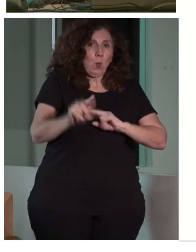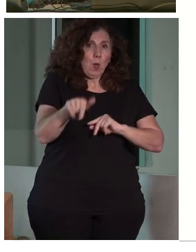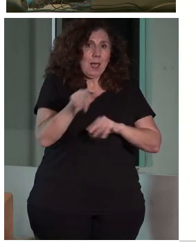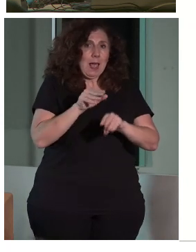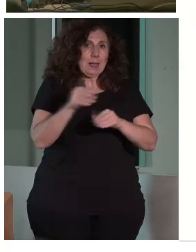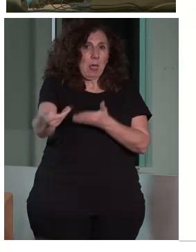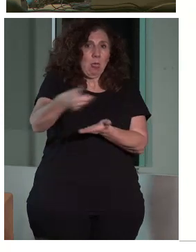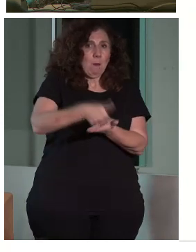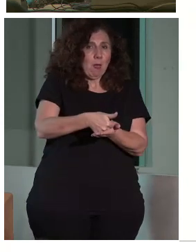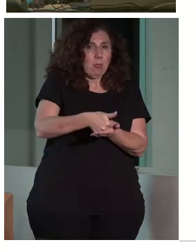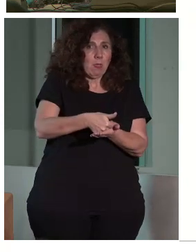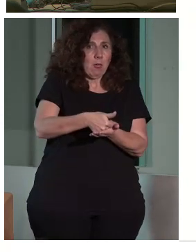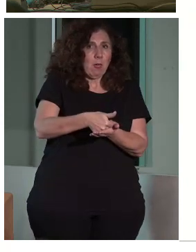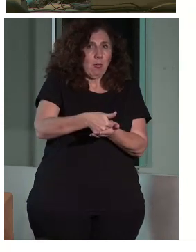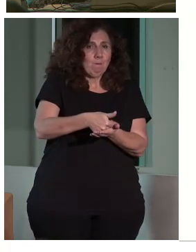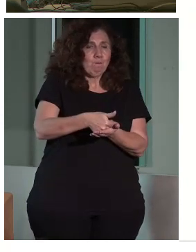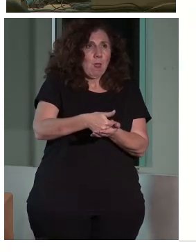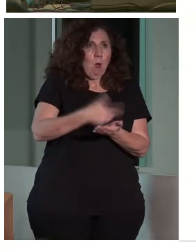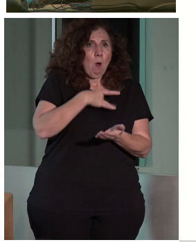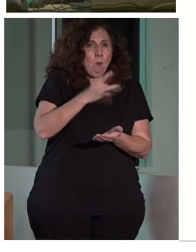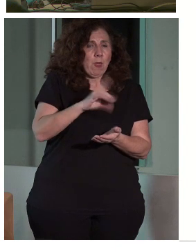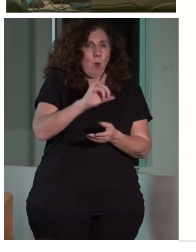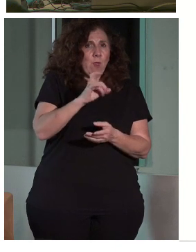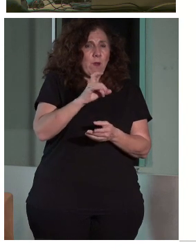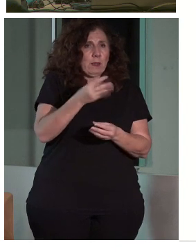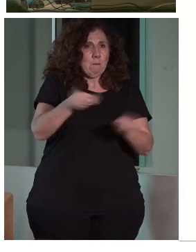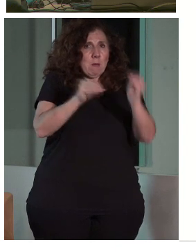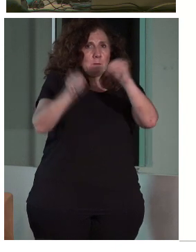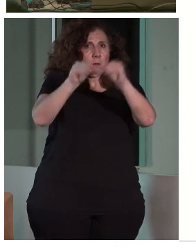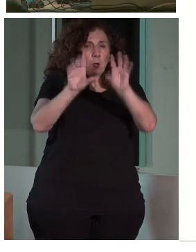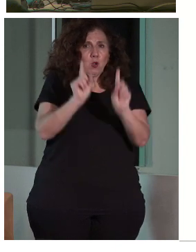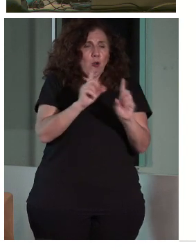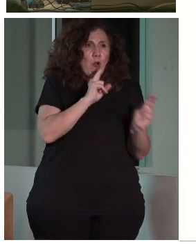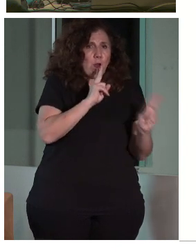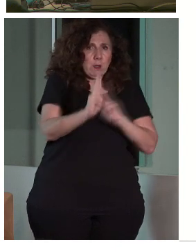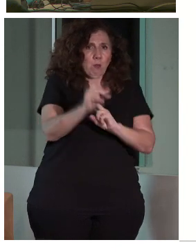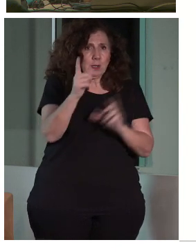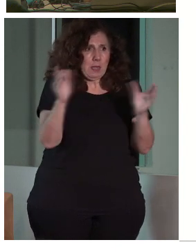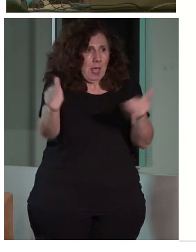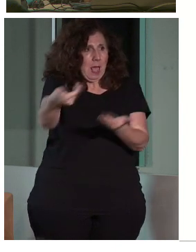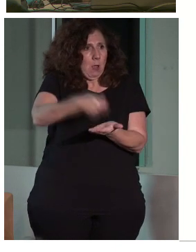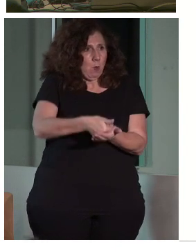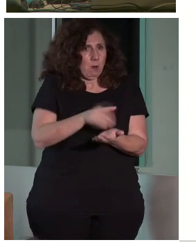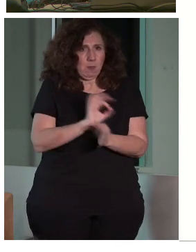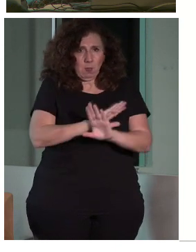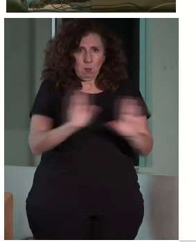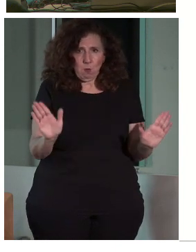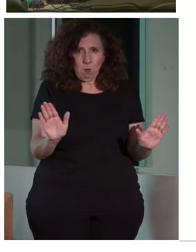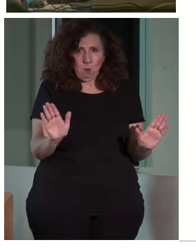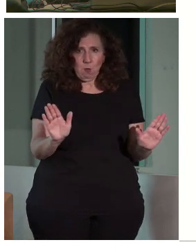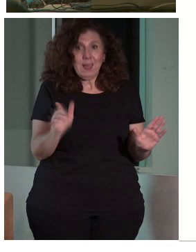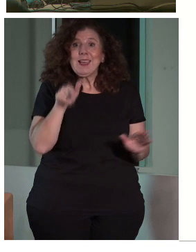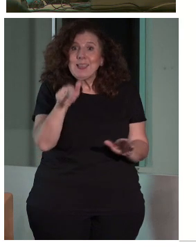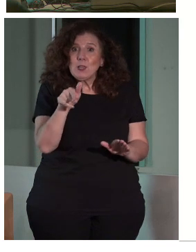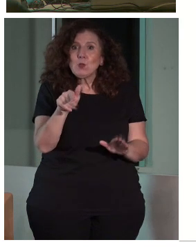plantearnos otras cosas, sino focalizarnos en esa situación, ¿no? Y, entonces, eso nos va a